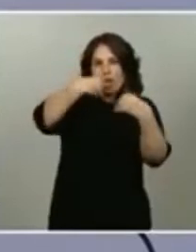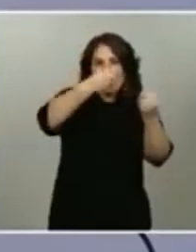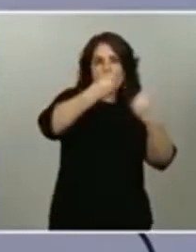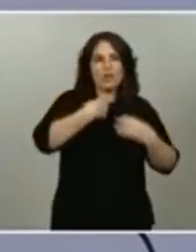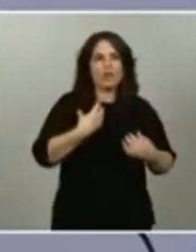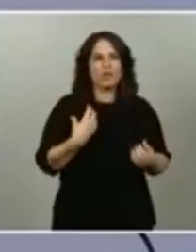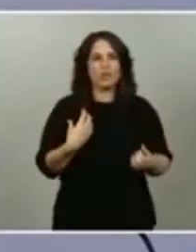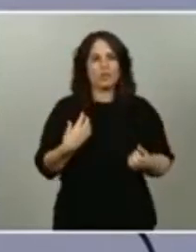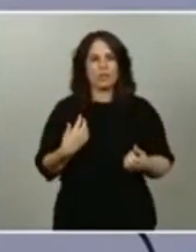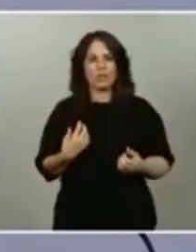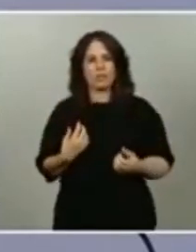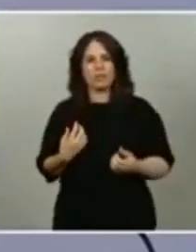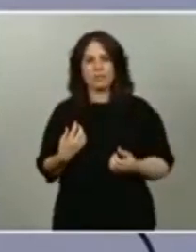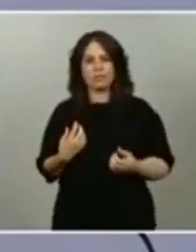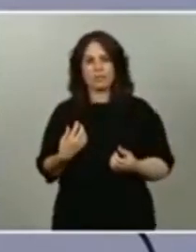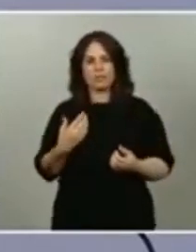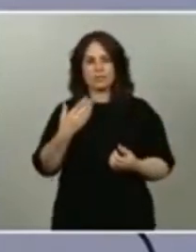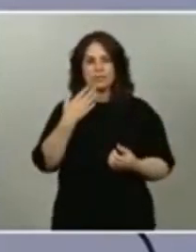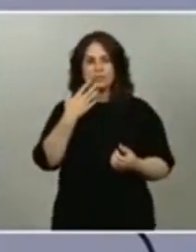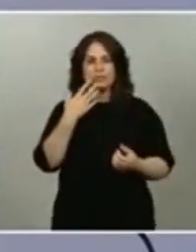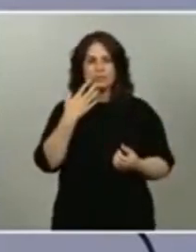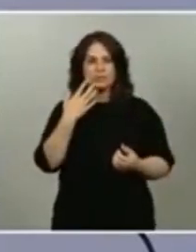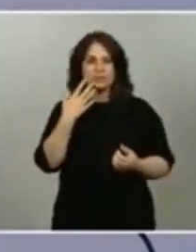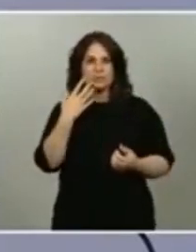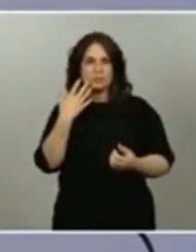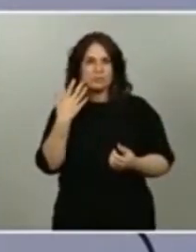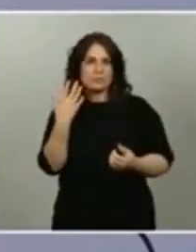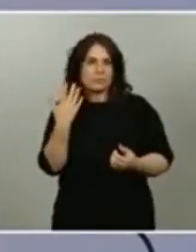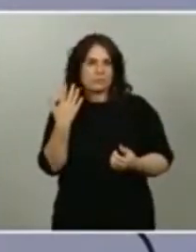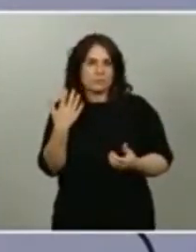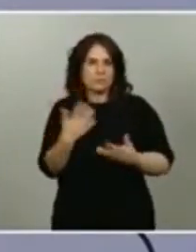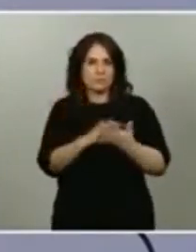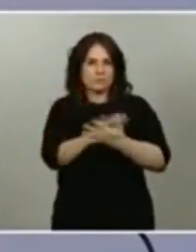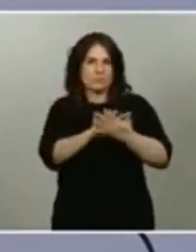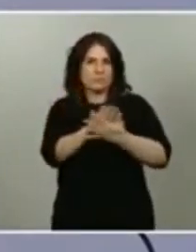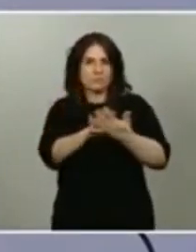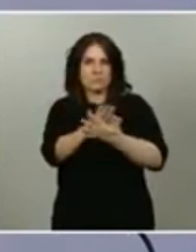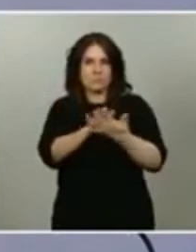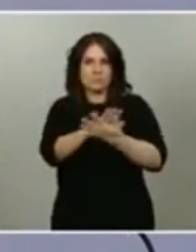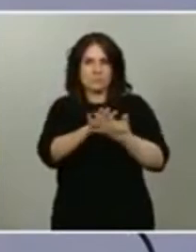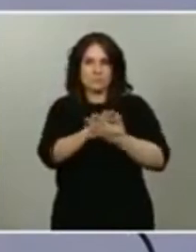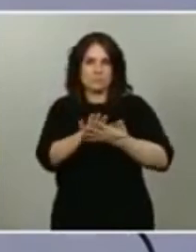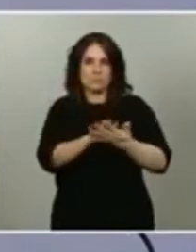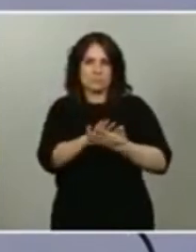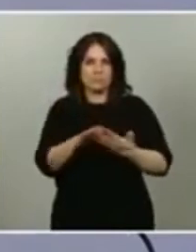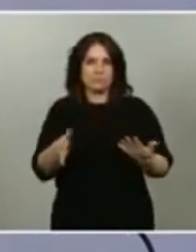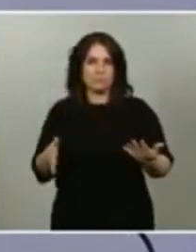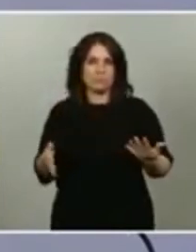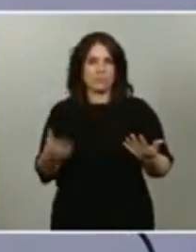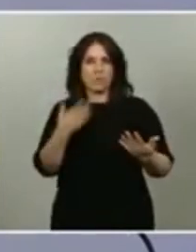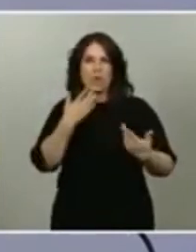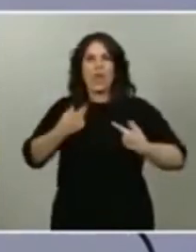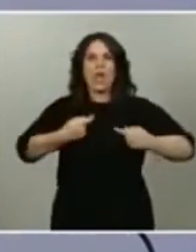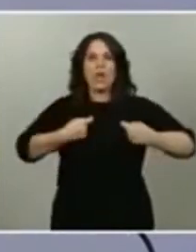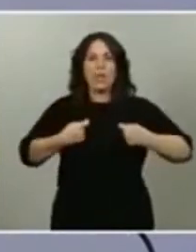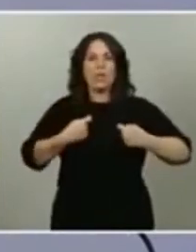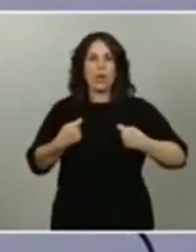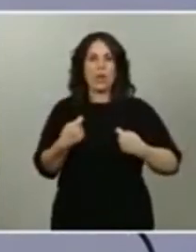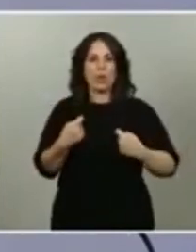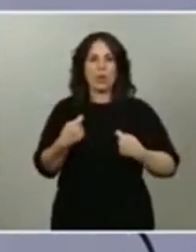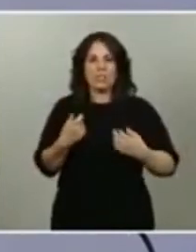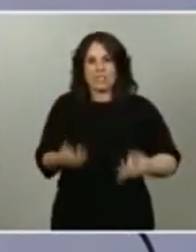las modulen o lo planteen quiero decir con esto que como en toda negociación uno va con una propuesta pero tiene que saber